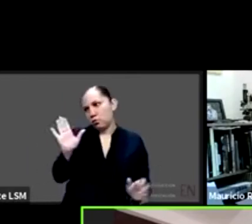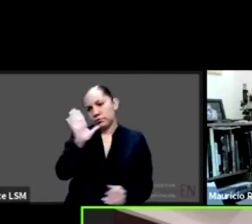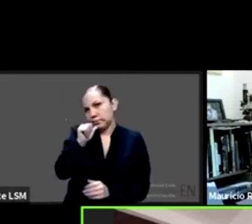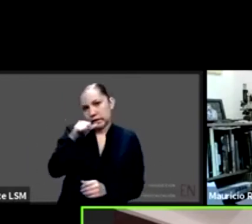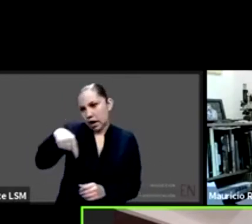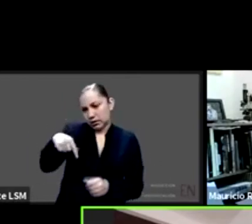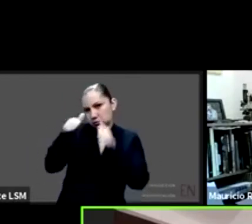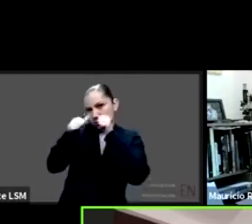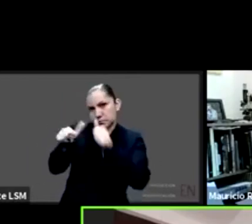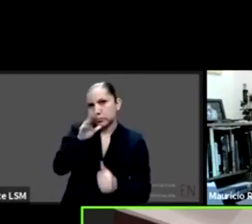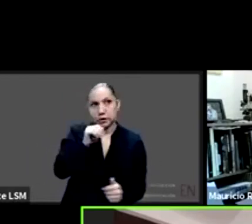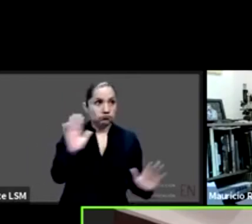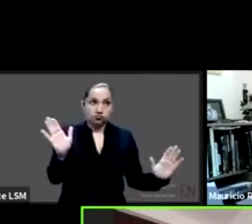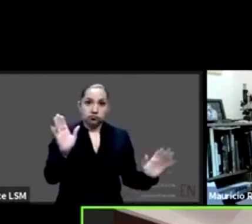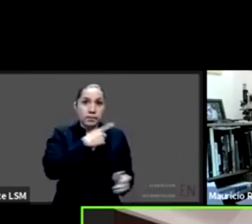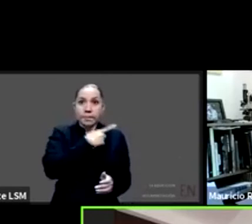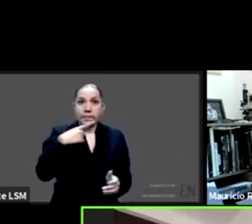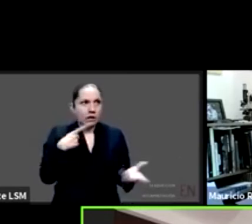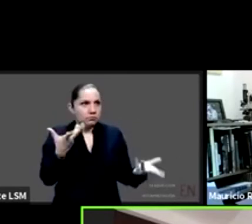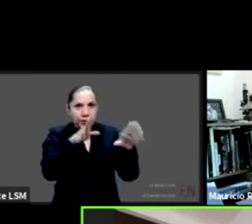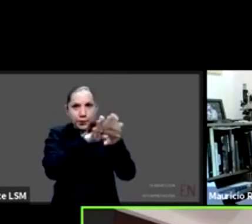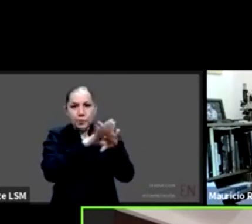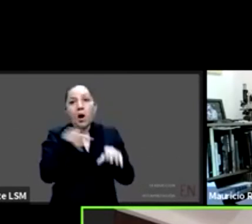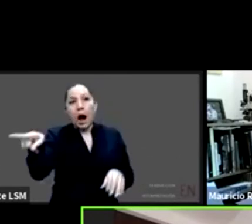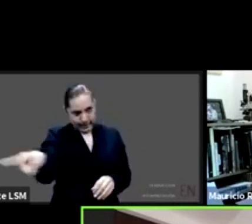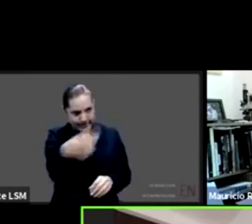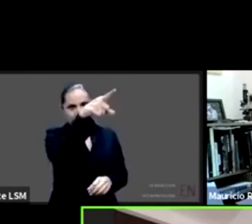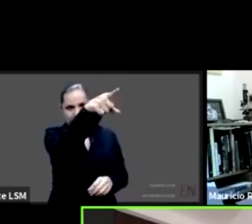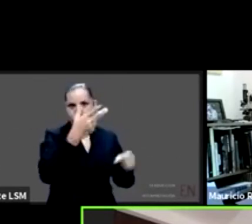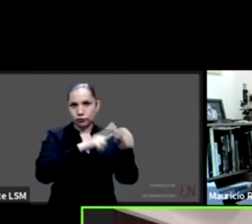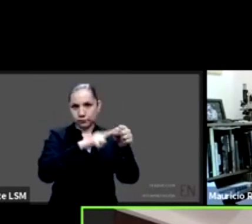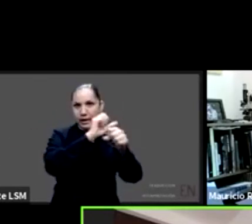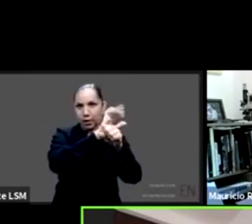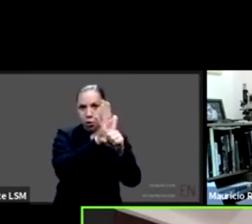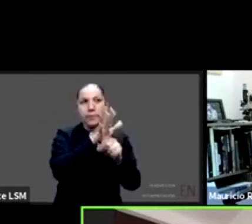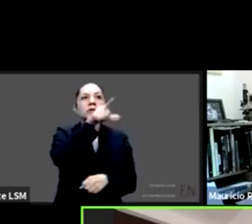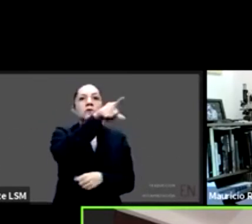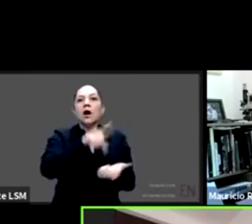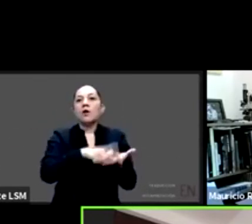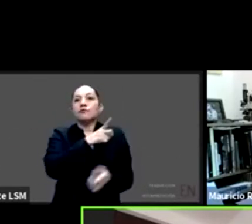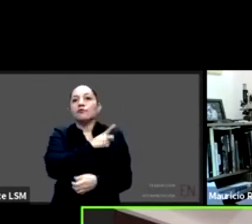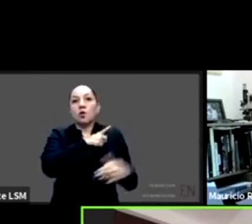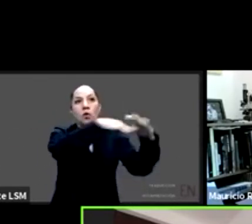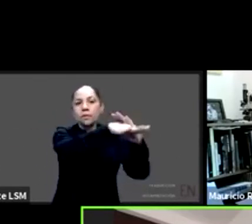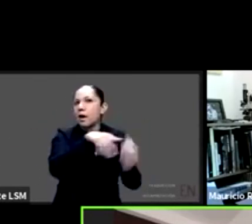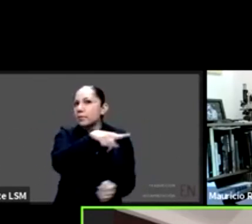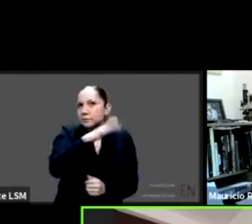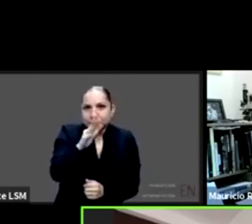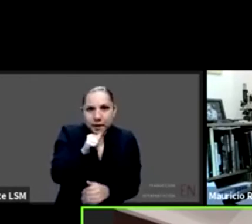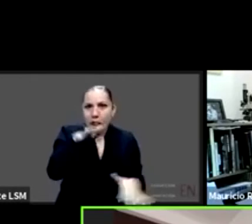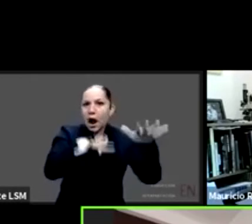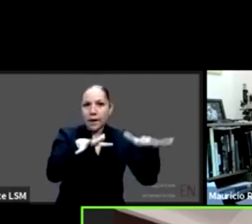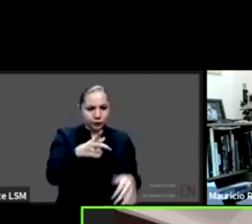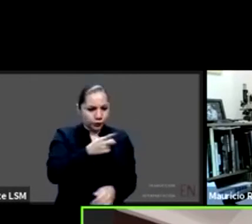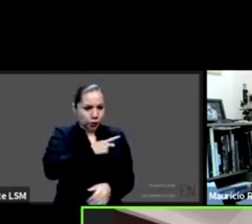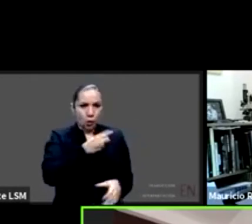por sí solo no habla yo tengo que alimentarlo y además cómo pueden consultarle cualquier